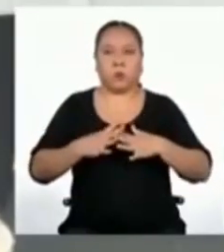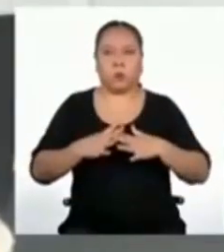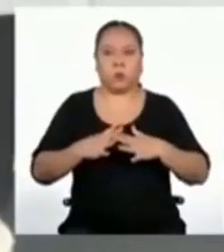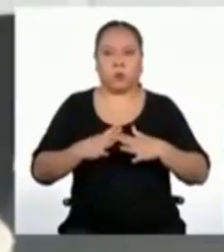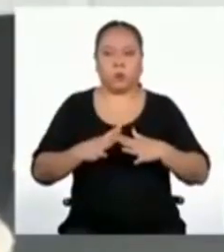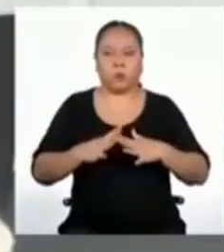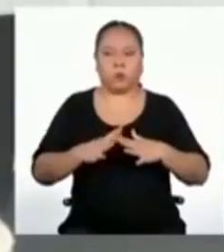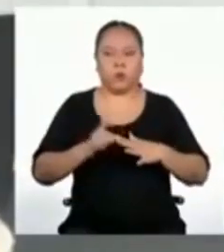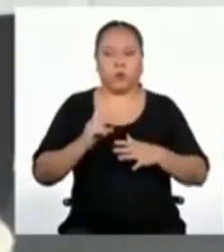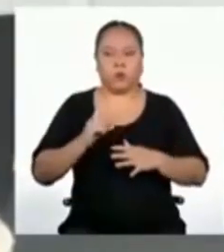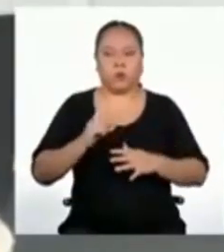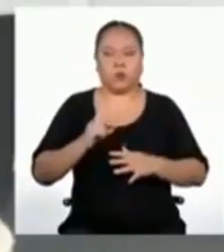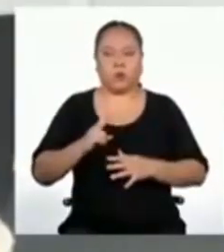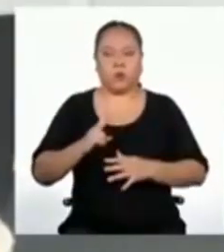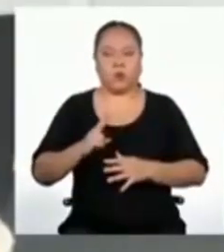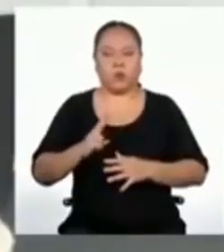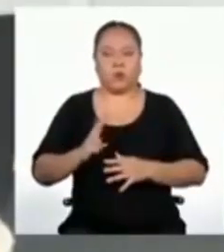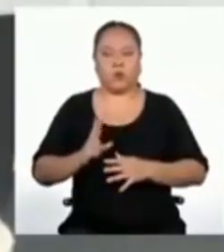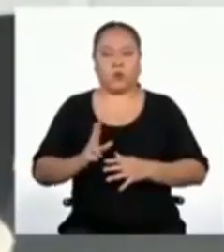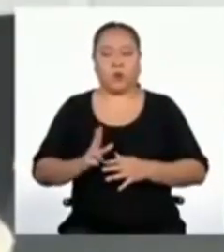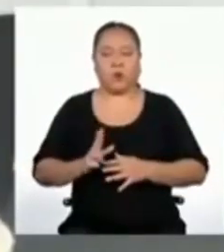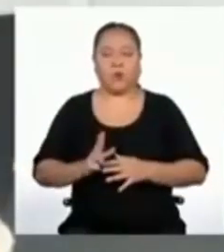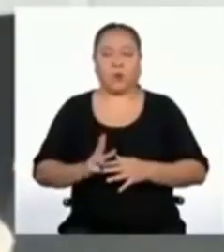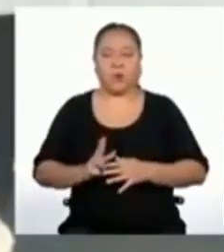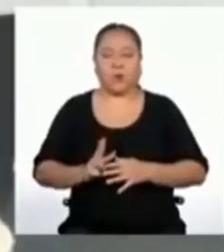Uno, dos, tres.